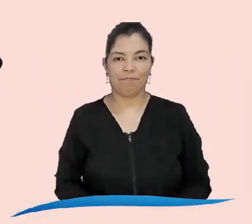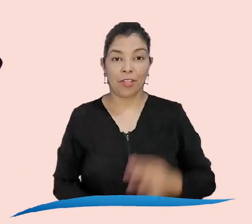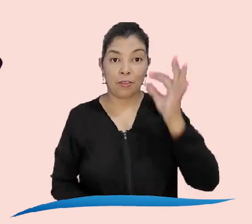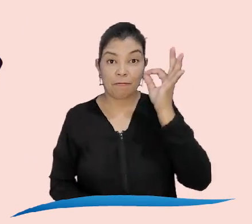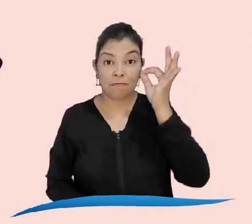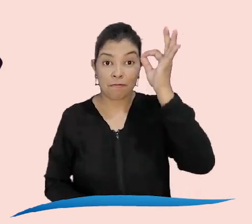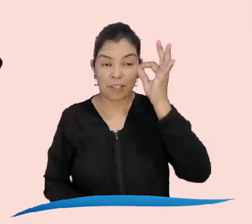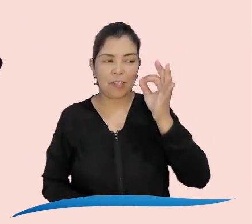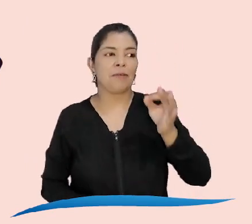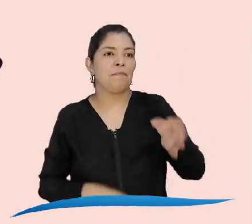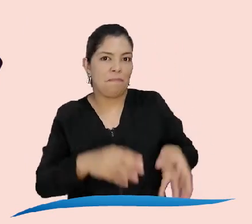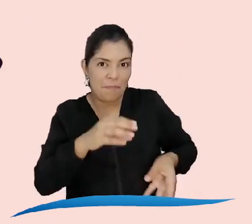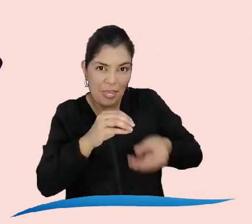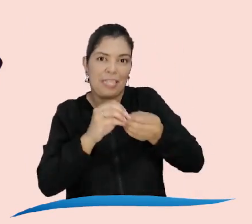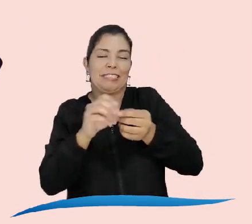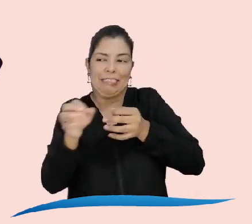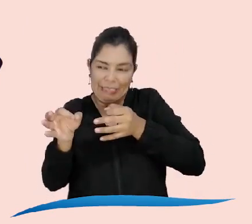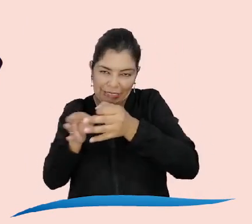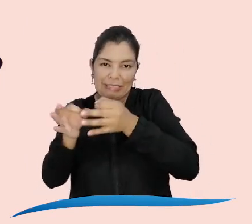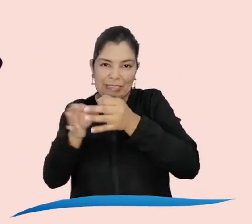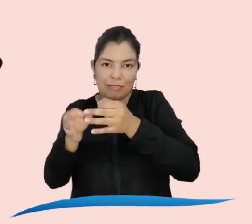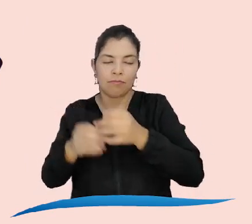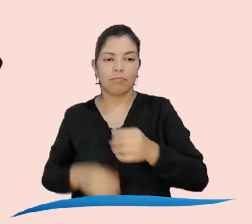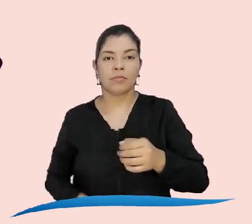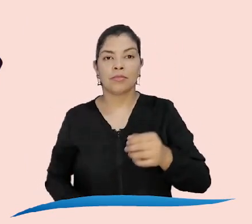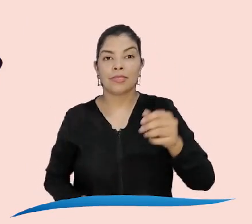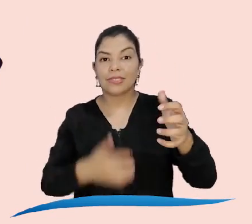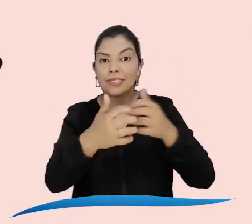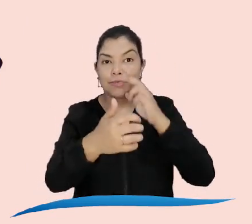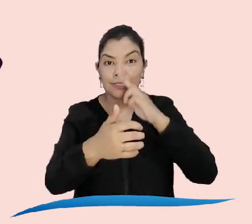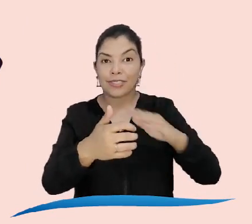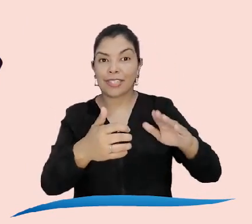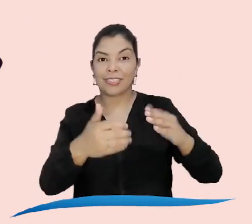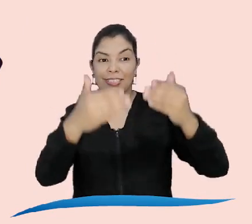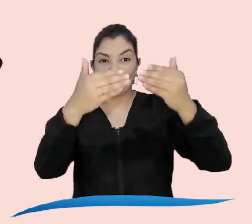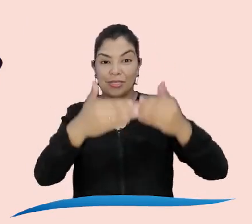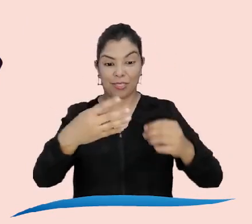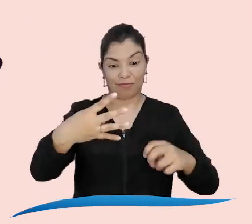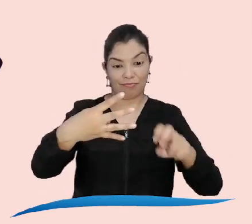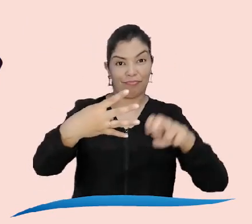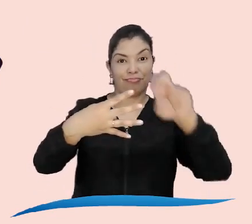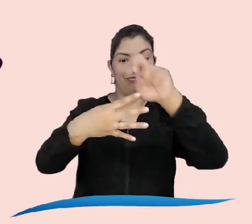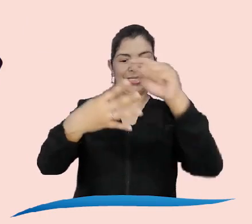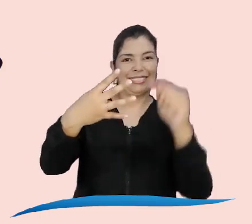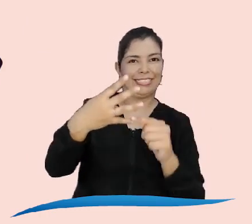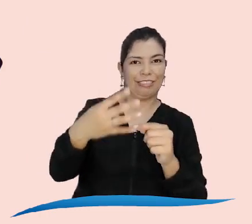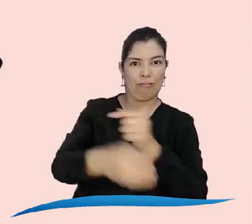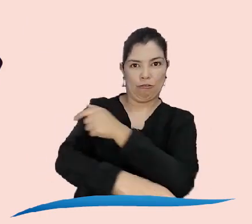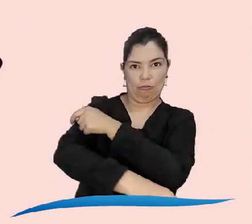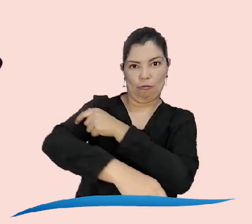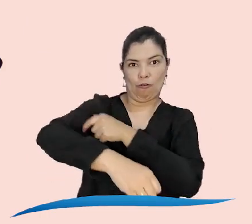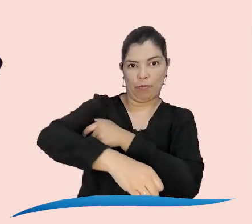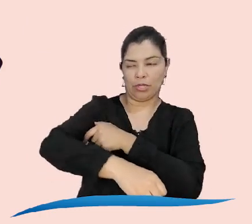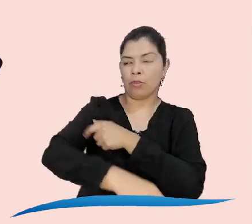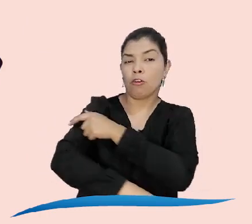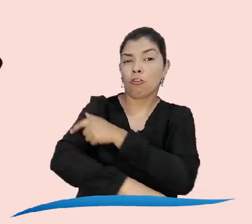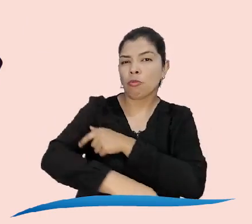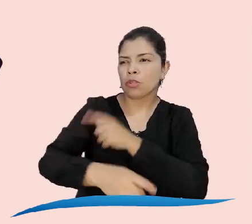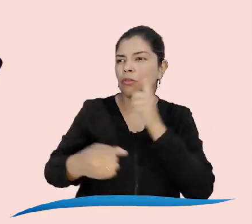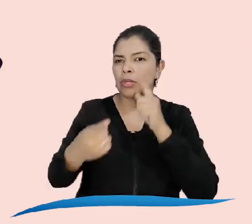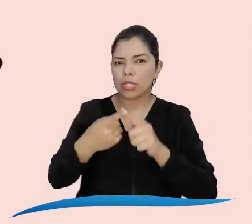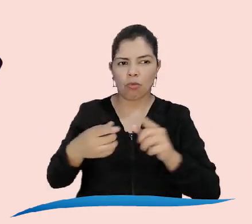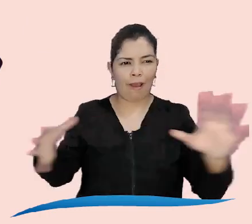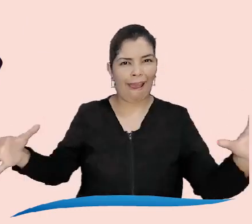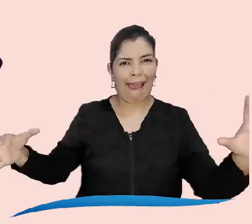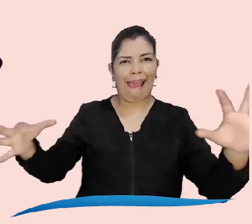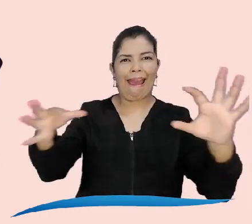señor alcalde primitivo que el Comité de Discapacidad es uno de los niveles del Sistema Nacional de Discapacidad y cómo éste busca articular al gobierno